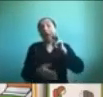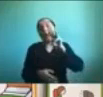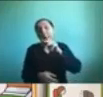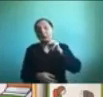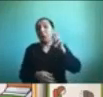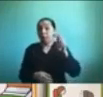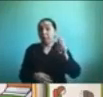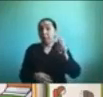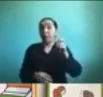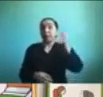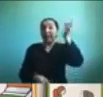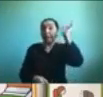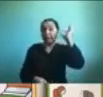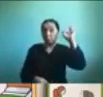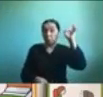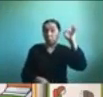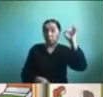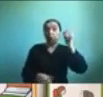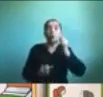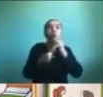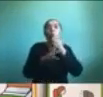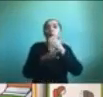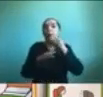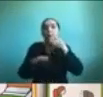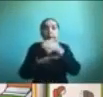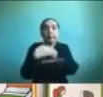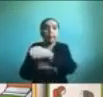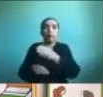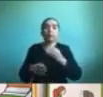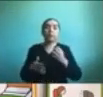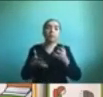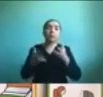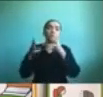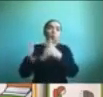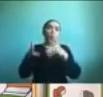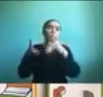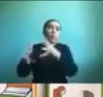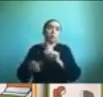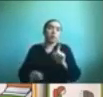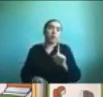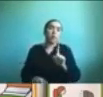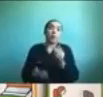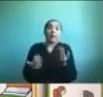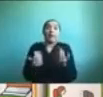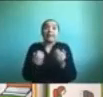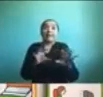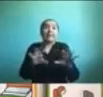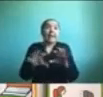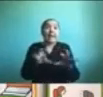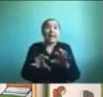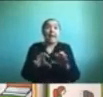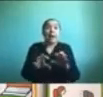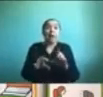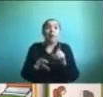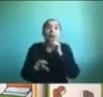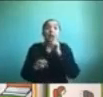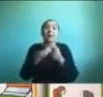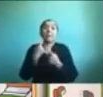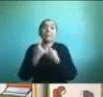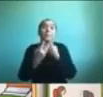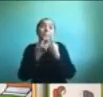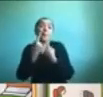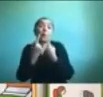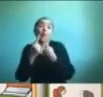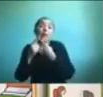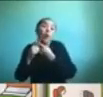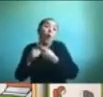en alguna reunión y no pueden ser molestados y en caso de que necesiten alguna cosa tengan que ir a preguntarle a otra